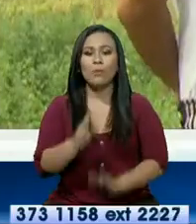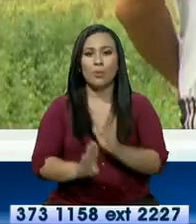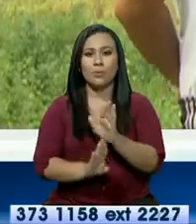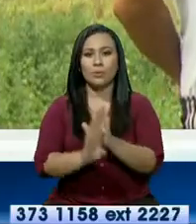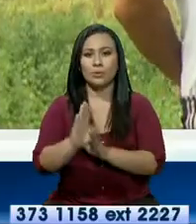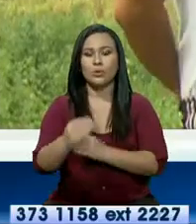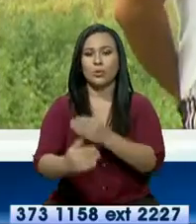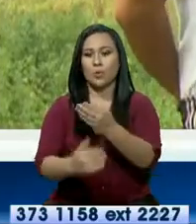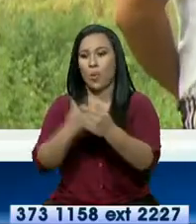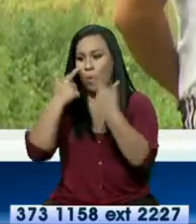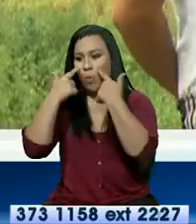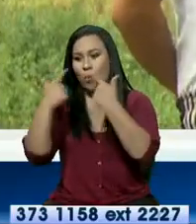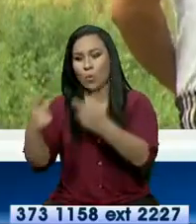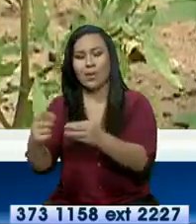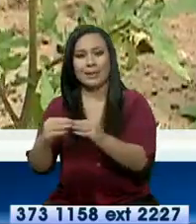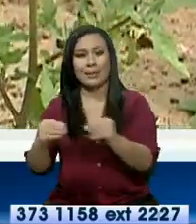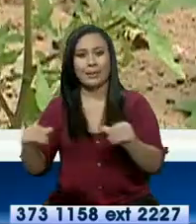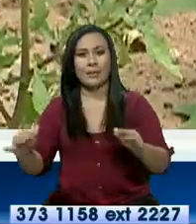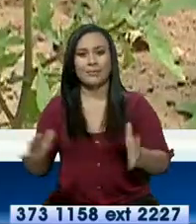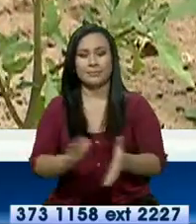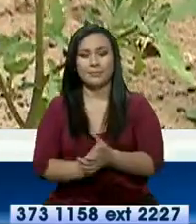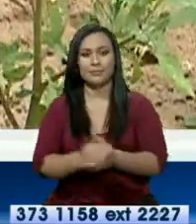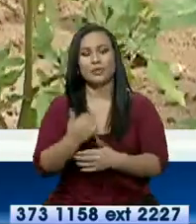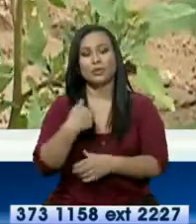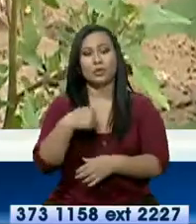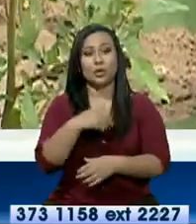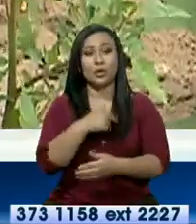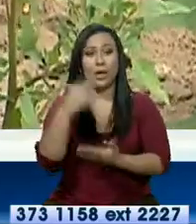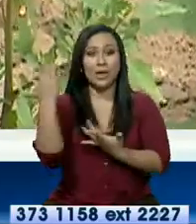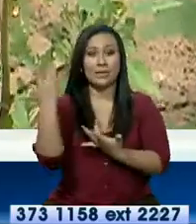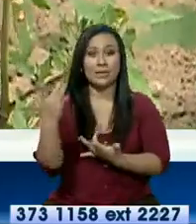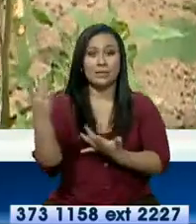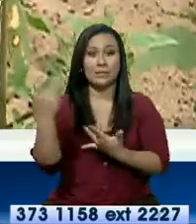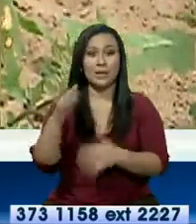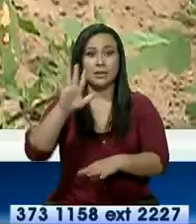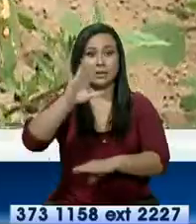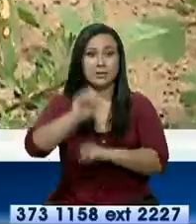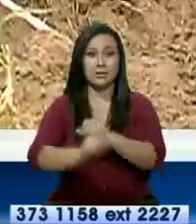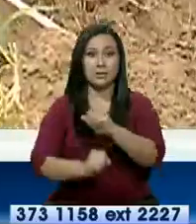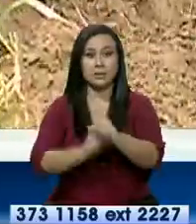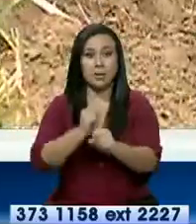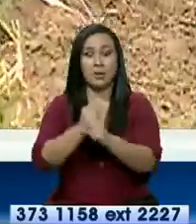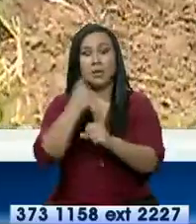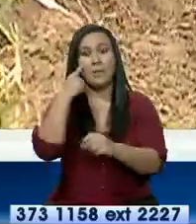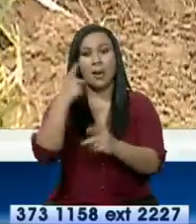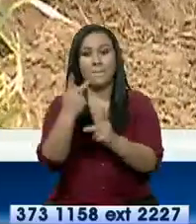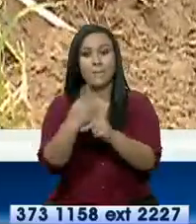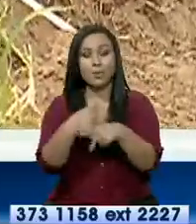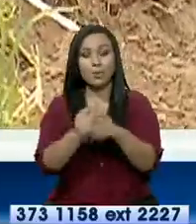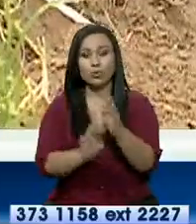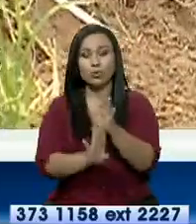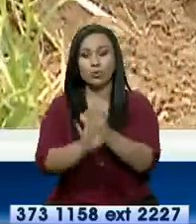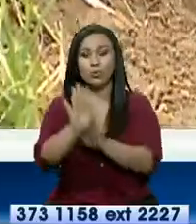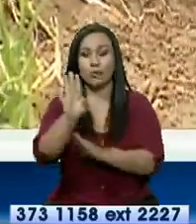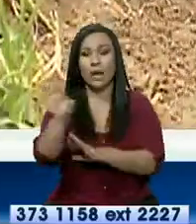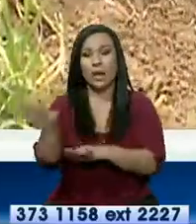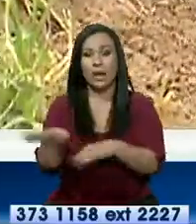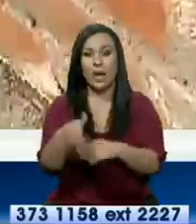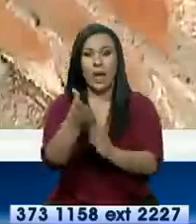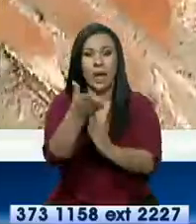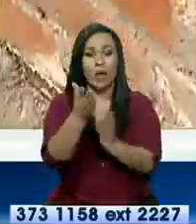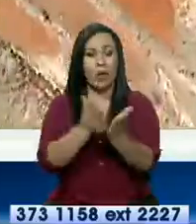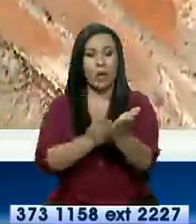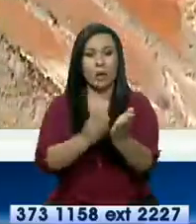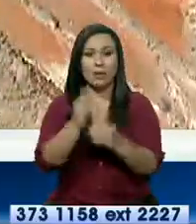cultivar todos los productos que ustedes tienen? Tenemos que esperar cinco años para que produzca un aguacate, para que produzca el